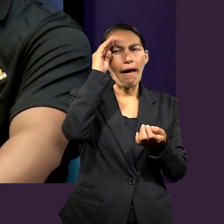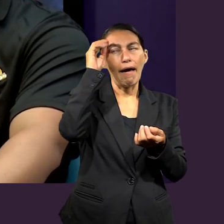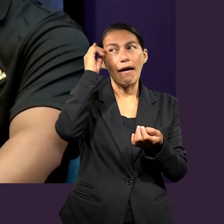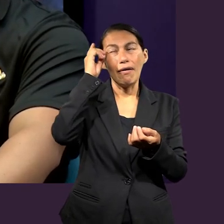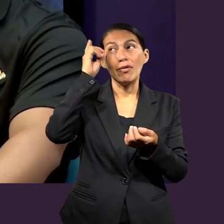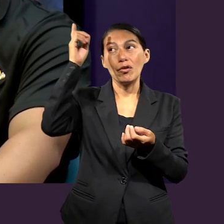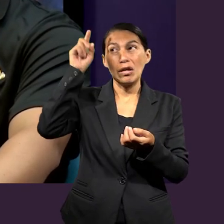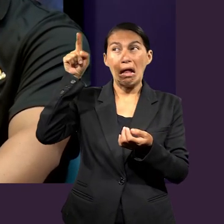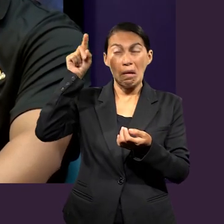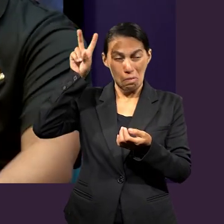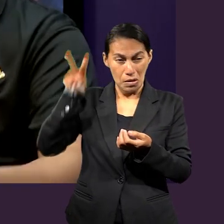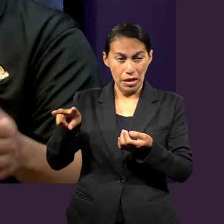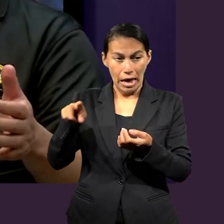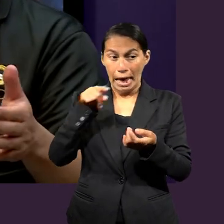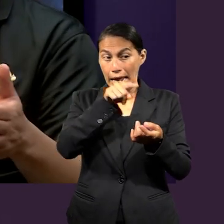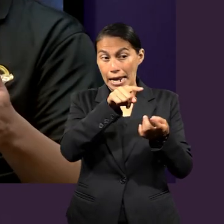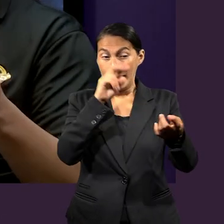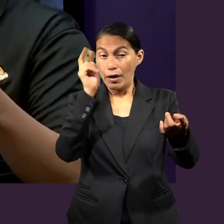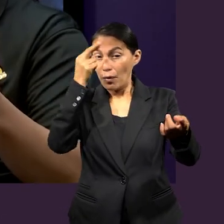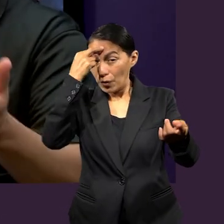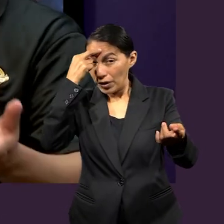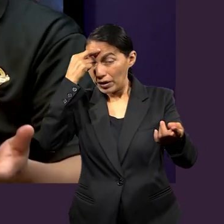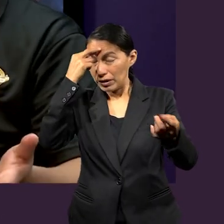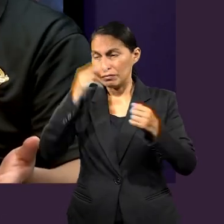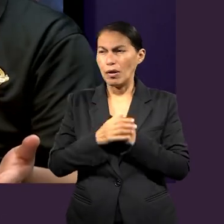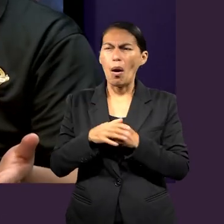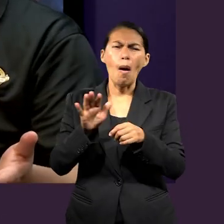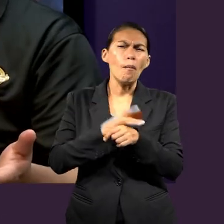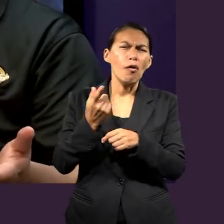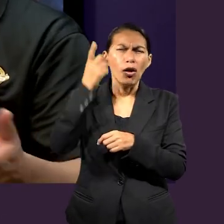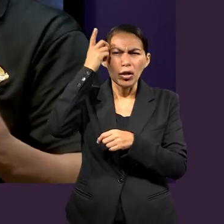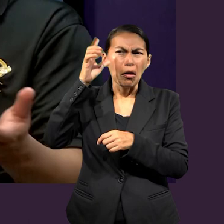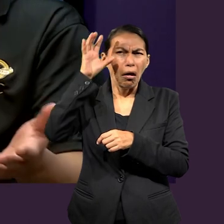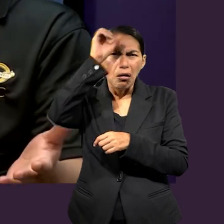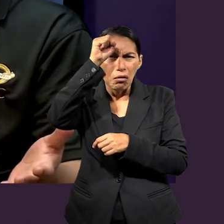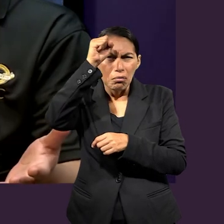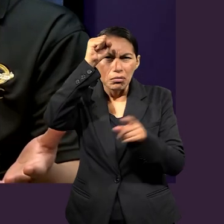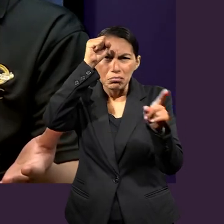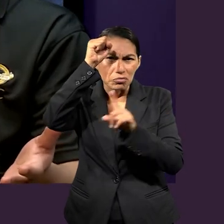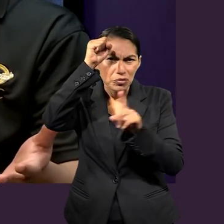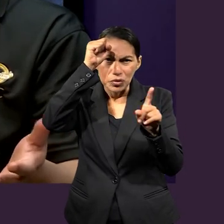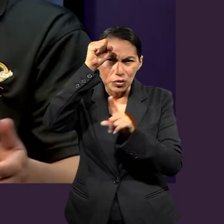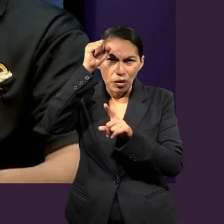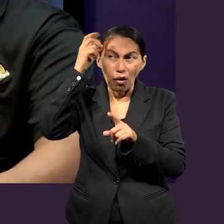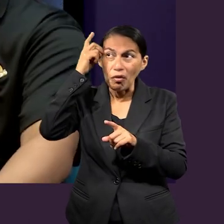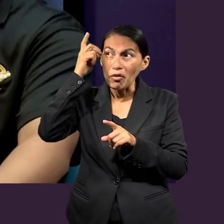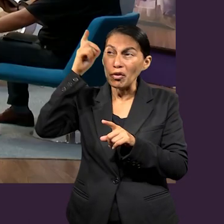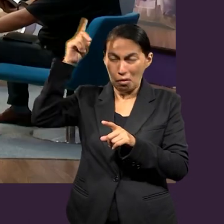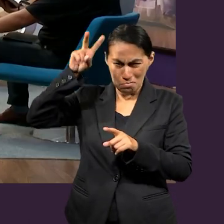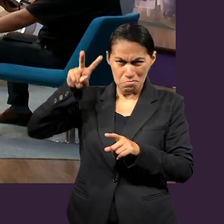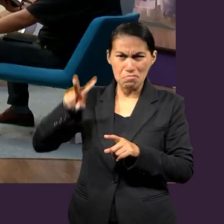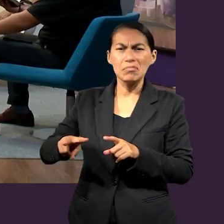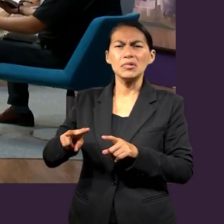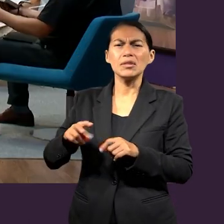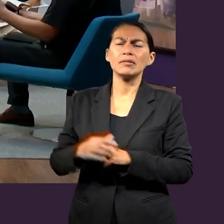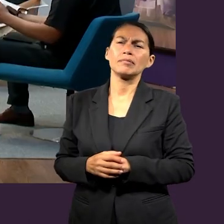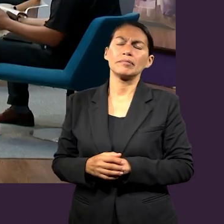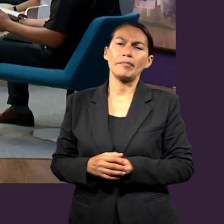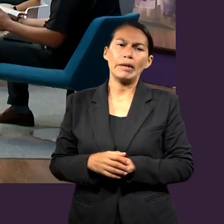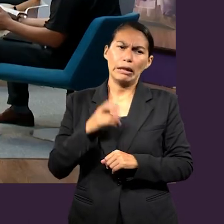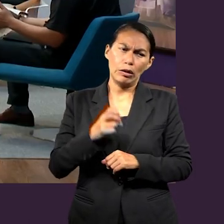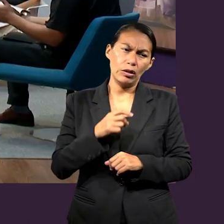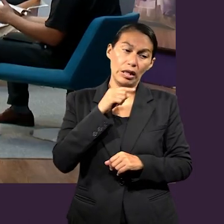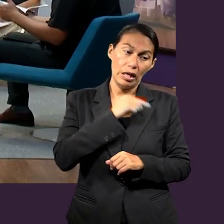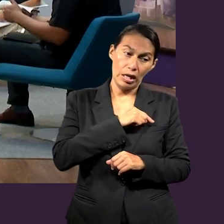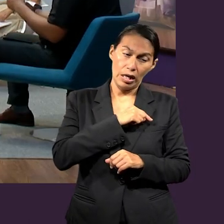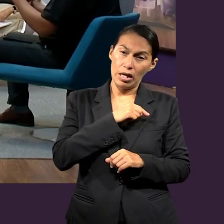cristiano de Efesios. decir, Dios es una realidad, no es un concepto. Y Él, yo creo que con esta